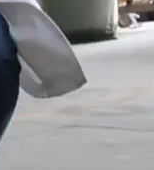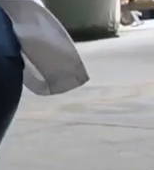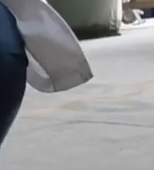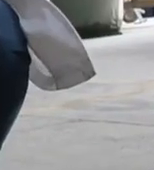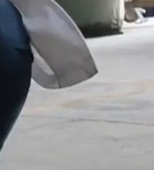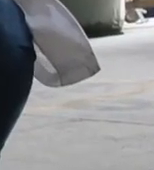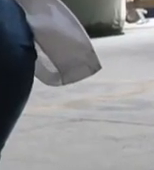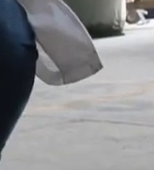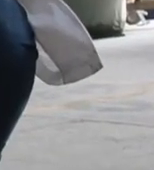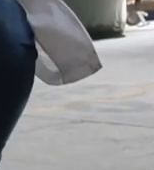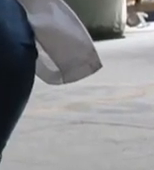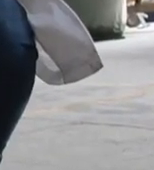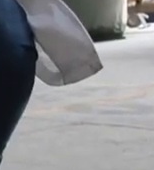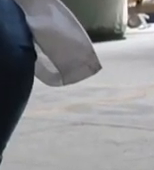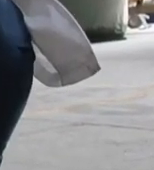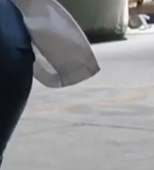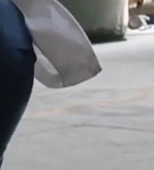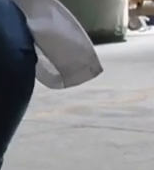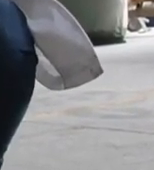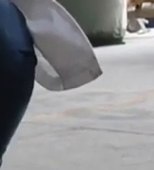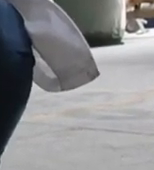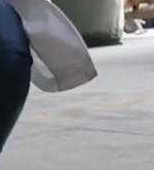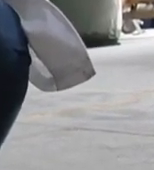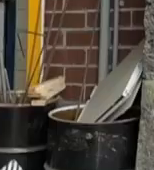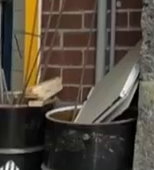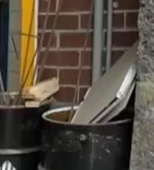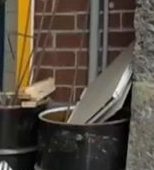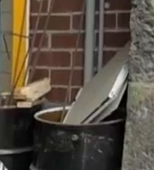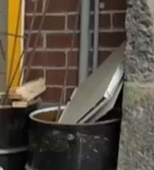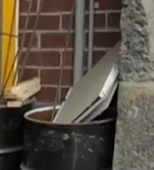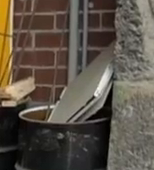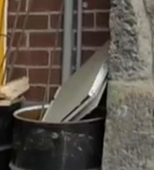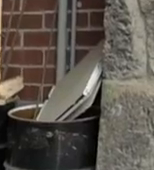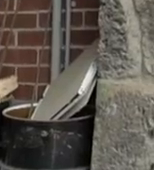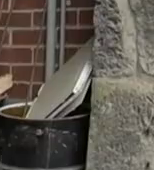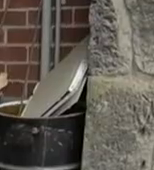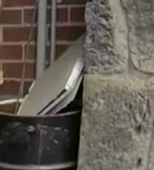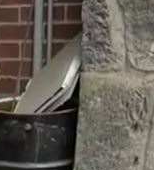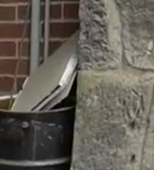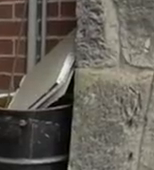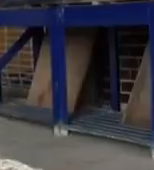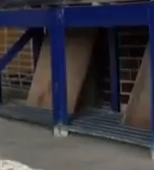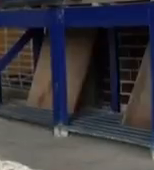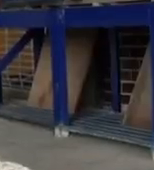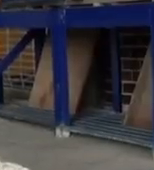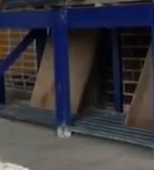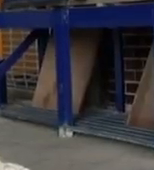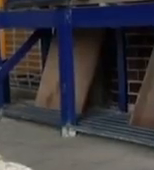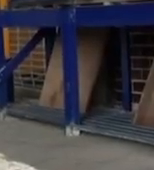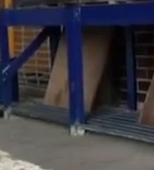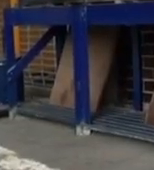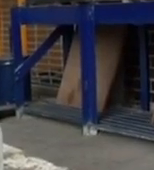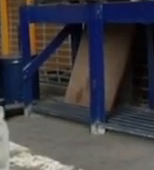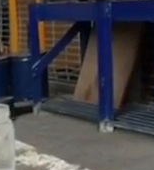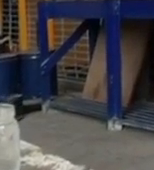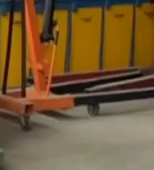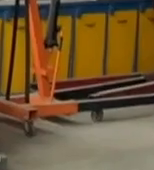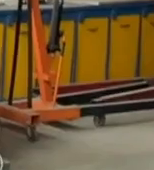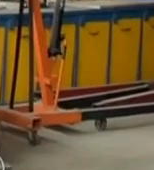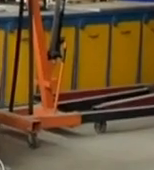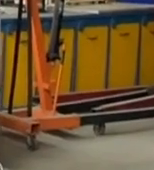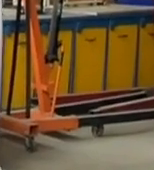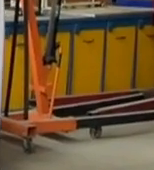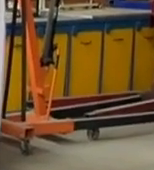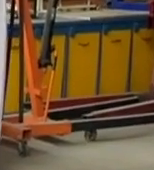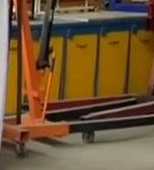día enfocado a la construcción a la ingeniería civil ni al concreto. Este innovador proyecto ganador del primer lugar de Innovatón 2022 será un